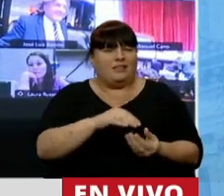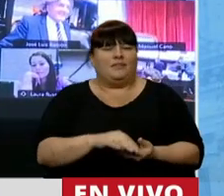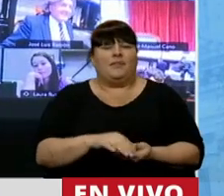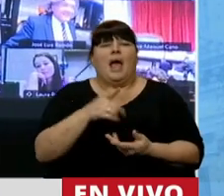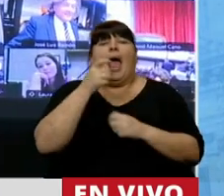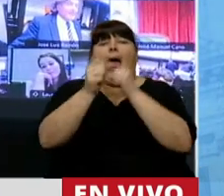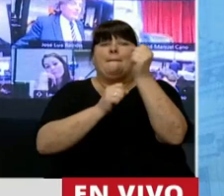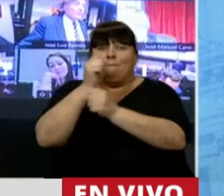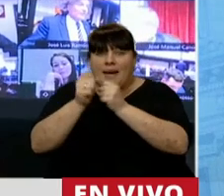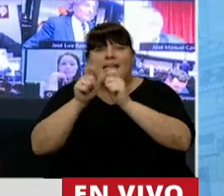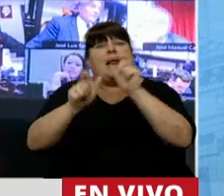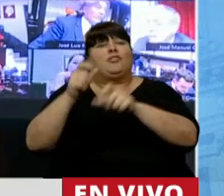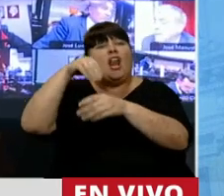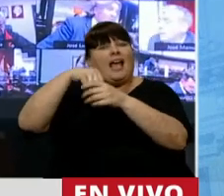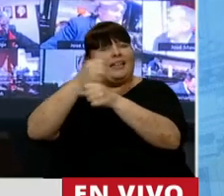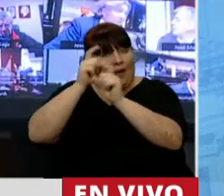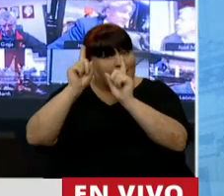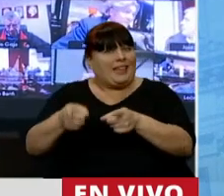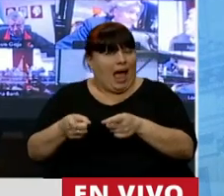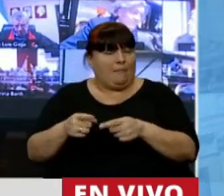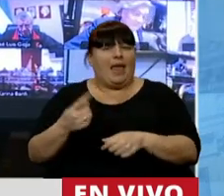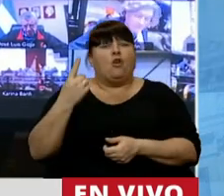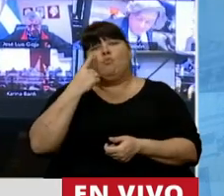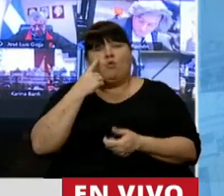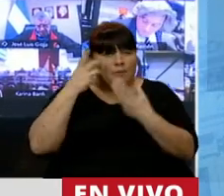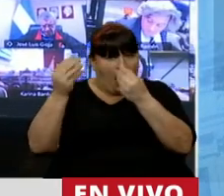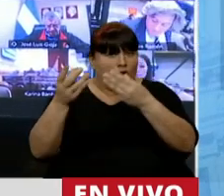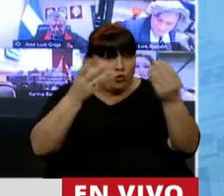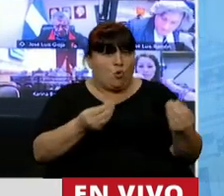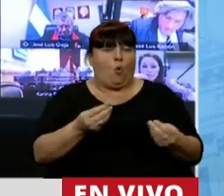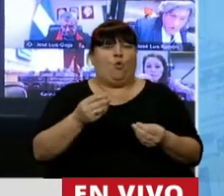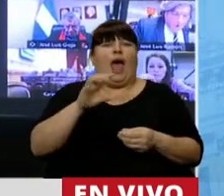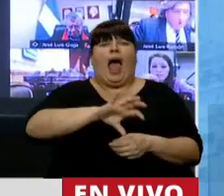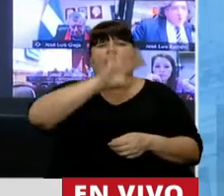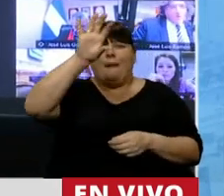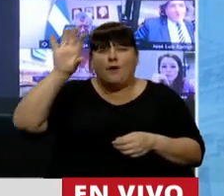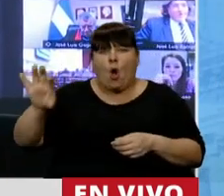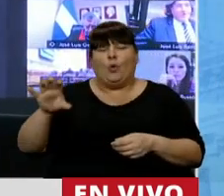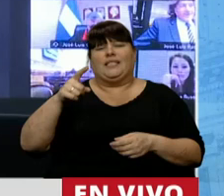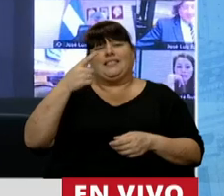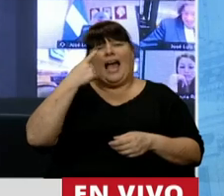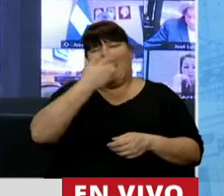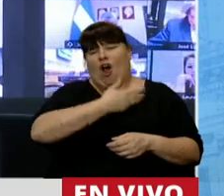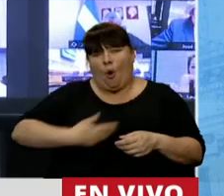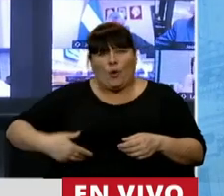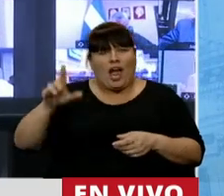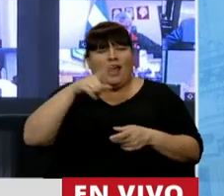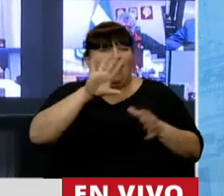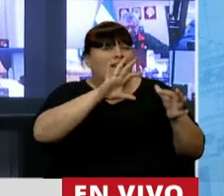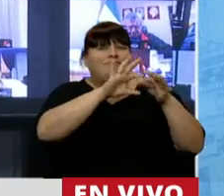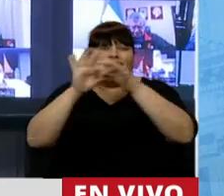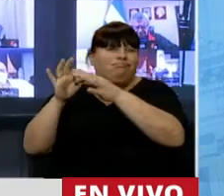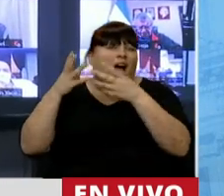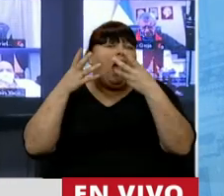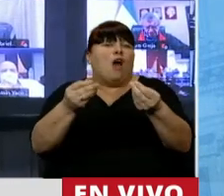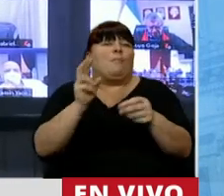a las empresas y a sus trabajadores, a los municipios, a los estados provinciales que son parte de esa cadena de